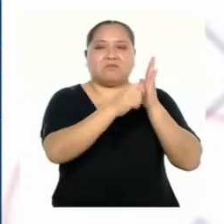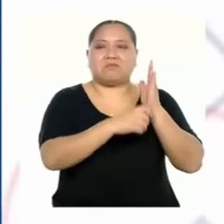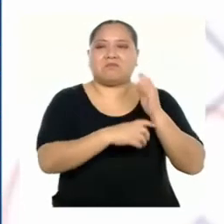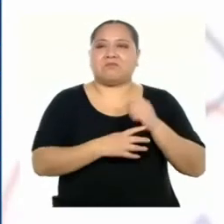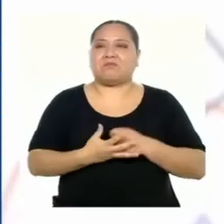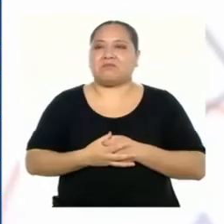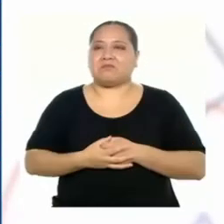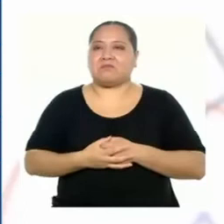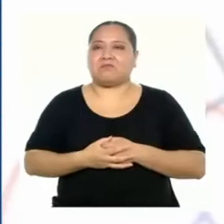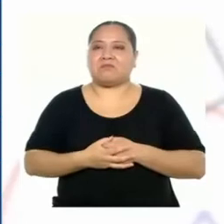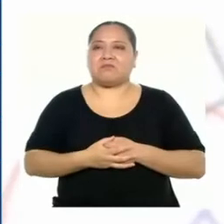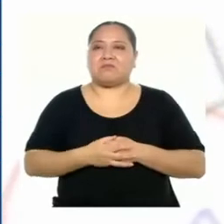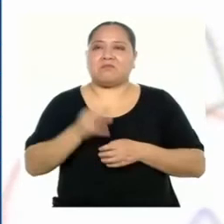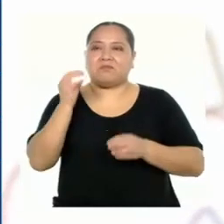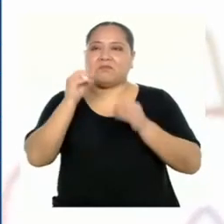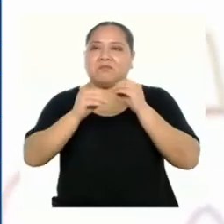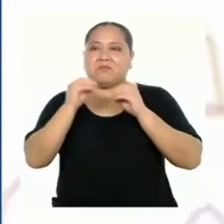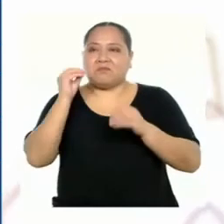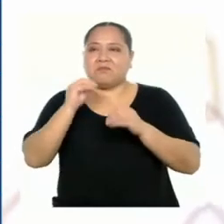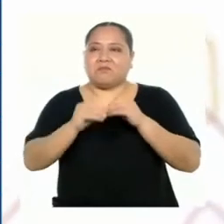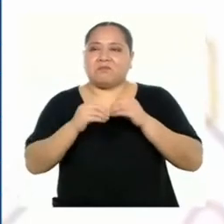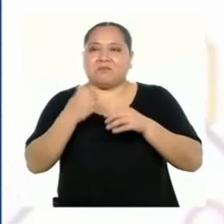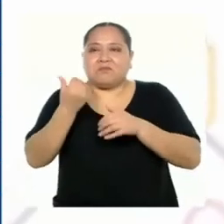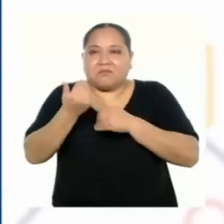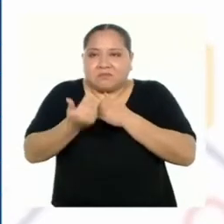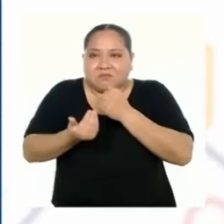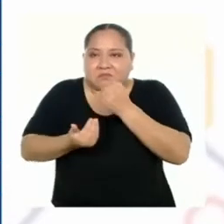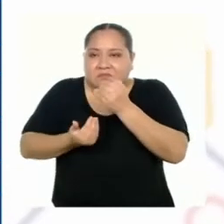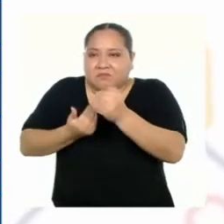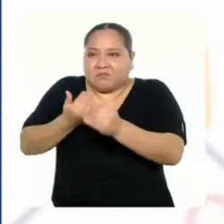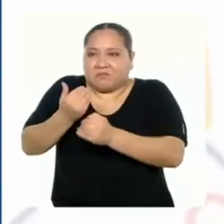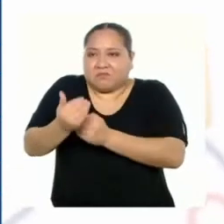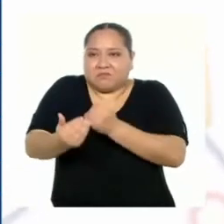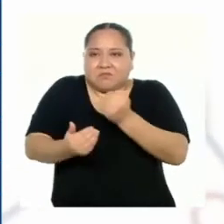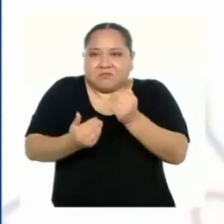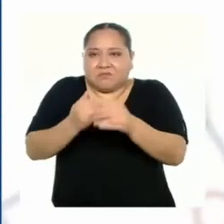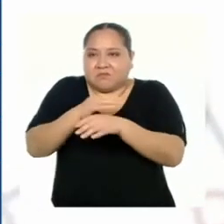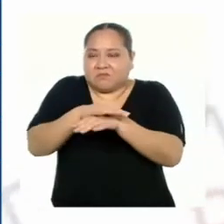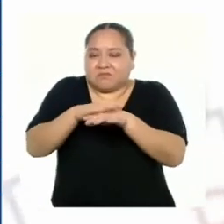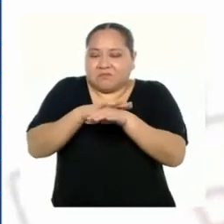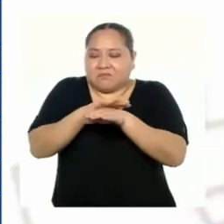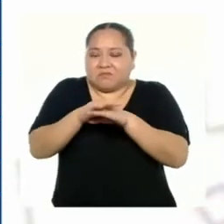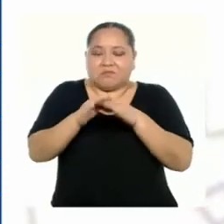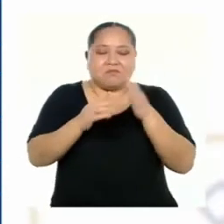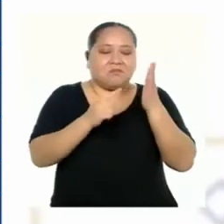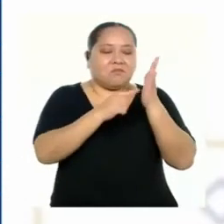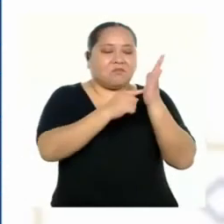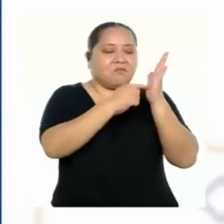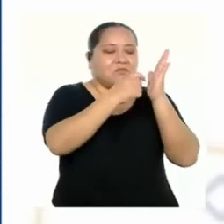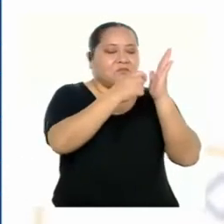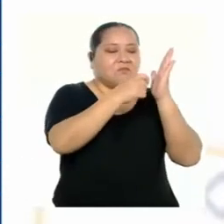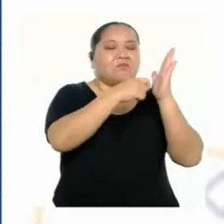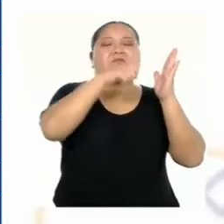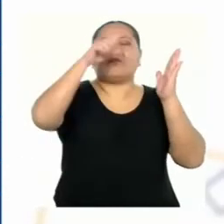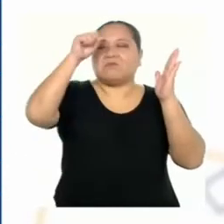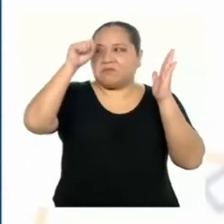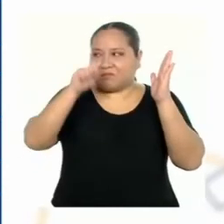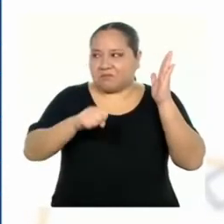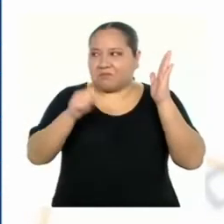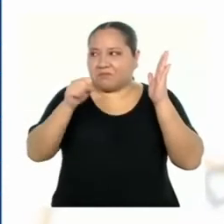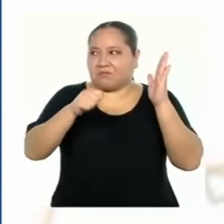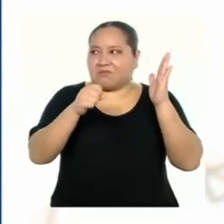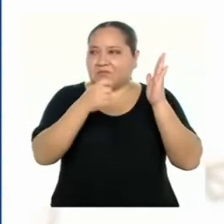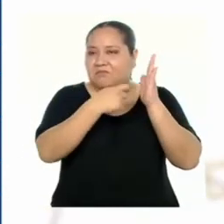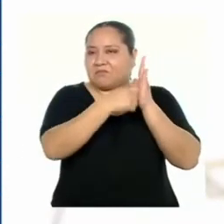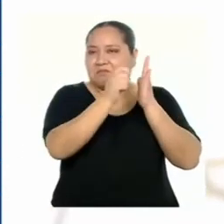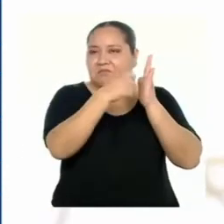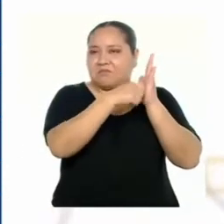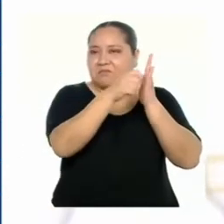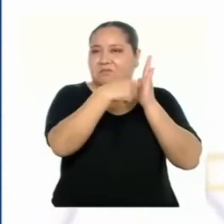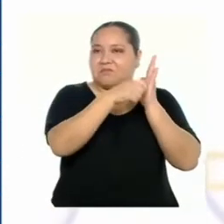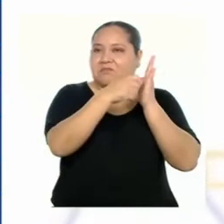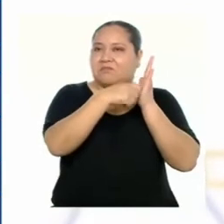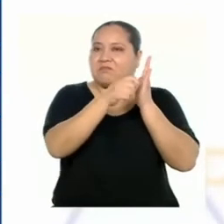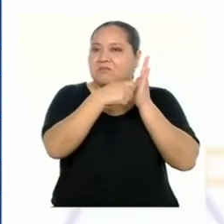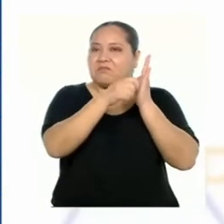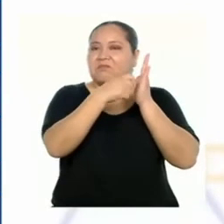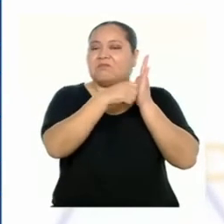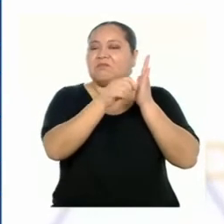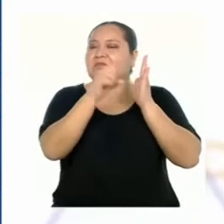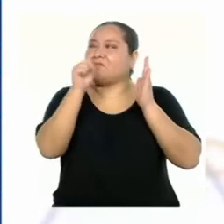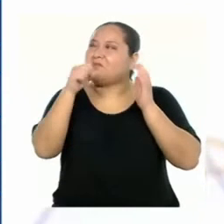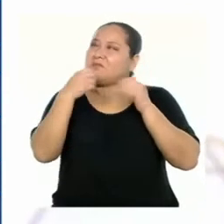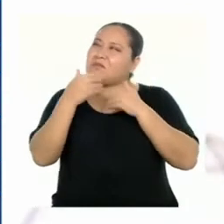¿Y desarrollamos mediante procedimientos planificados la situación? Ah, procedimientos